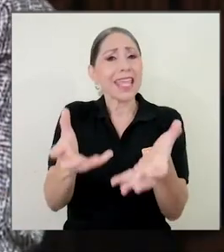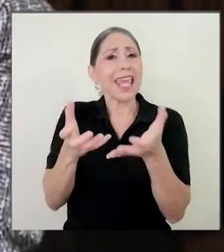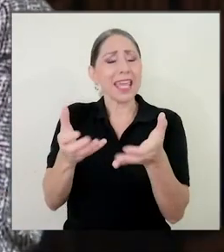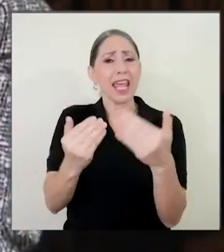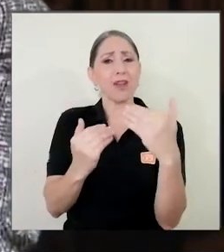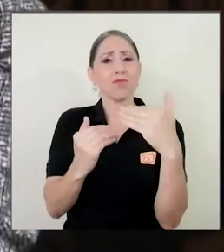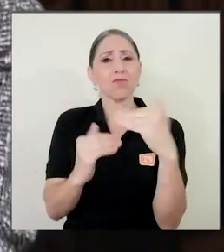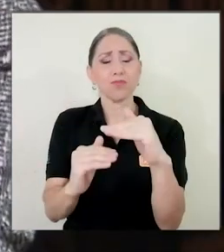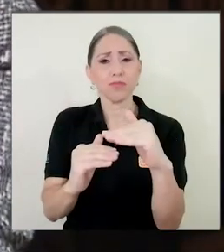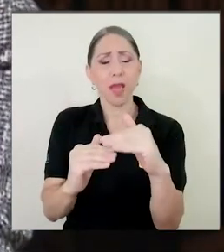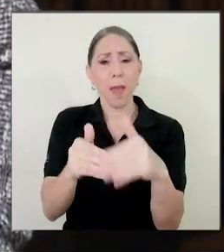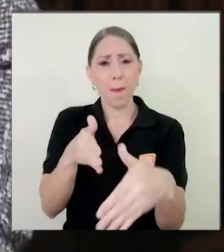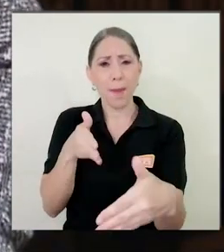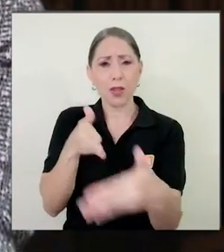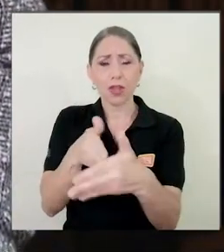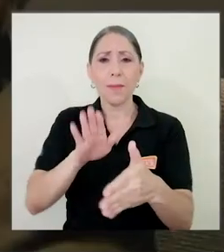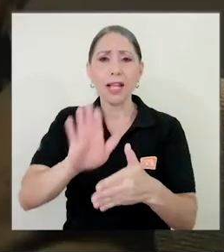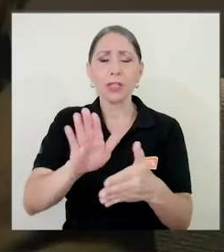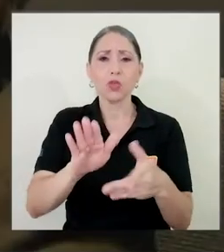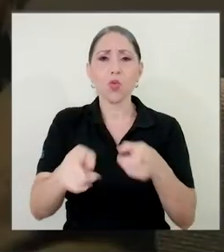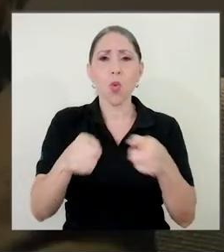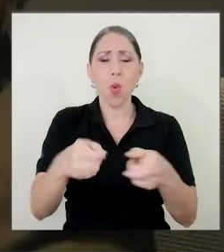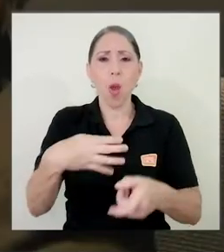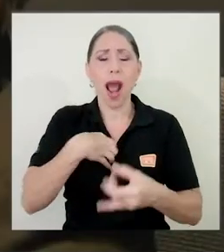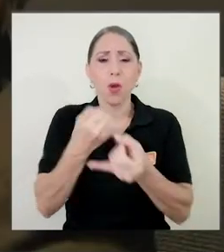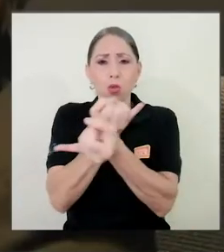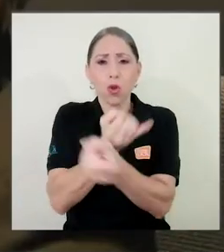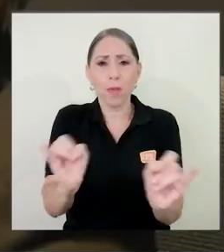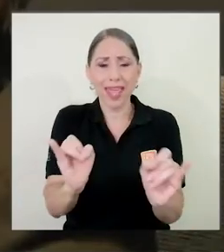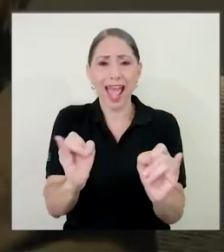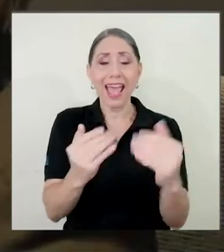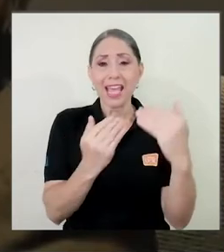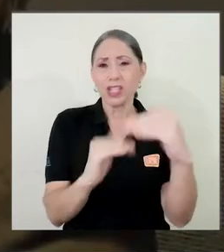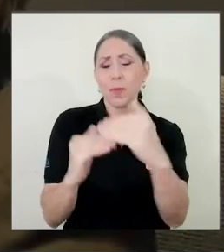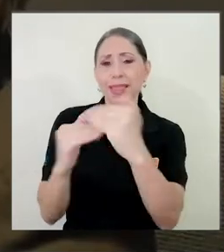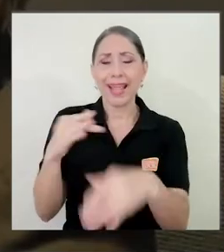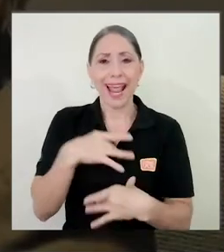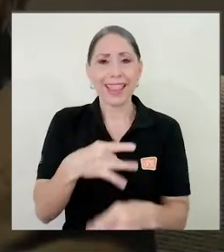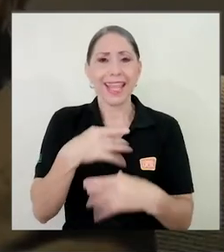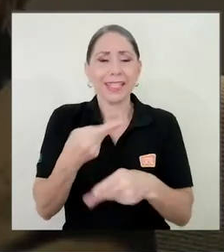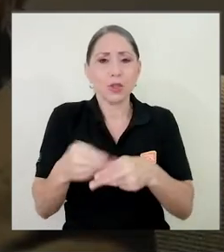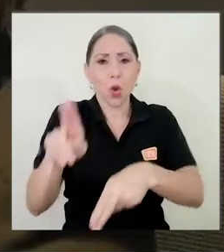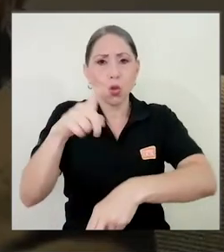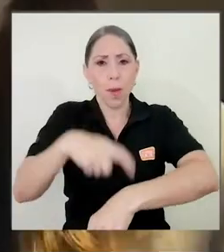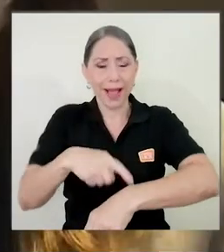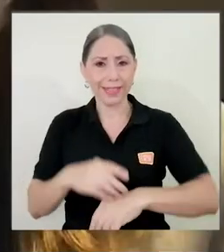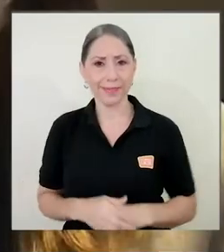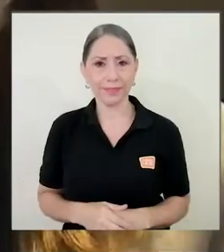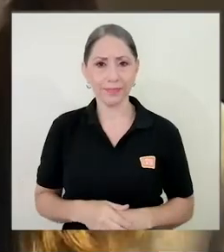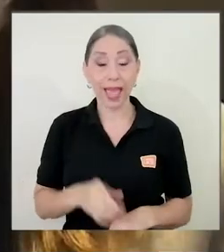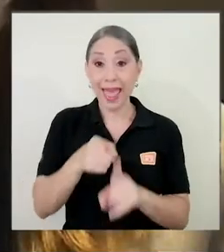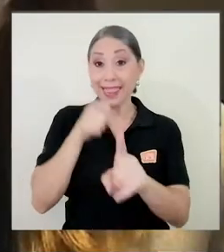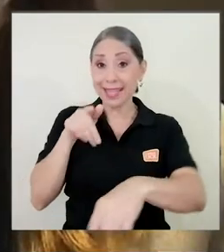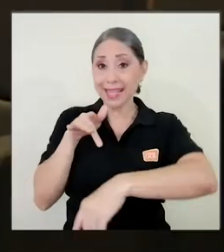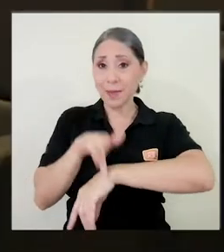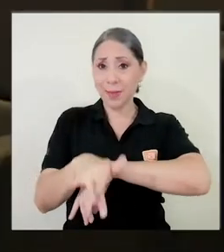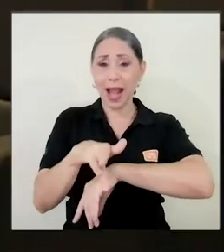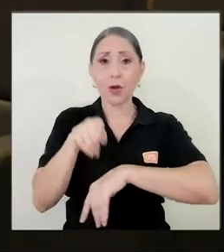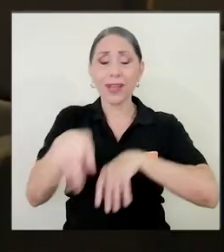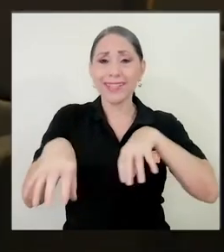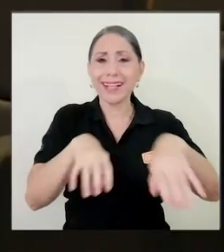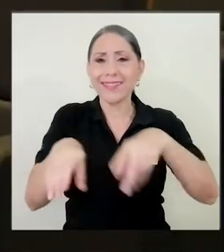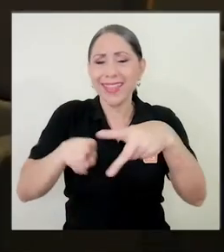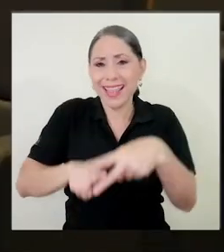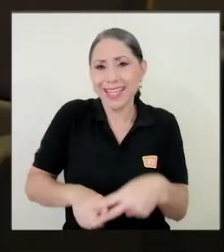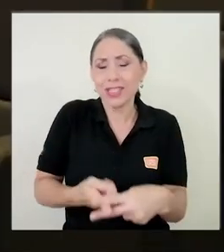menoscabar su autonomía y someterla a intereses cortoplacistas. Desde muy temprano, la